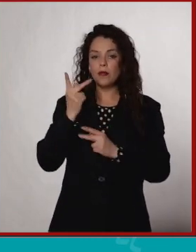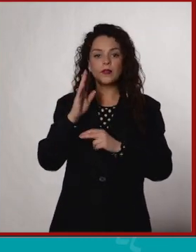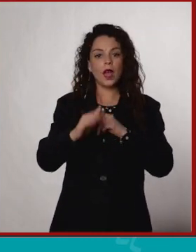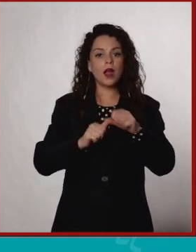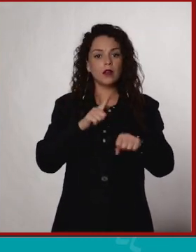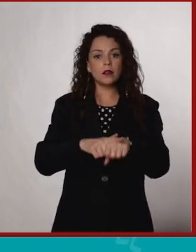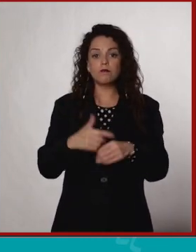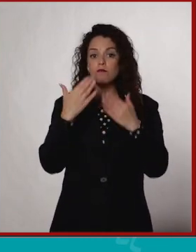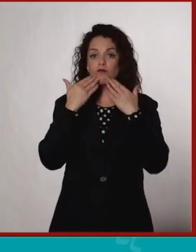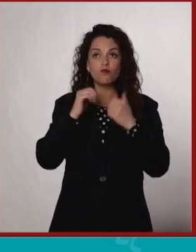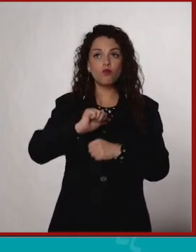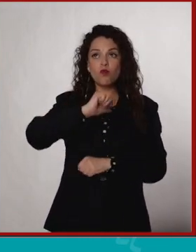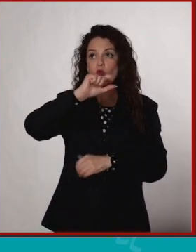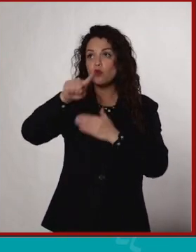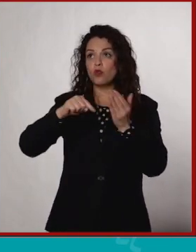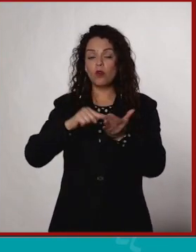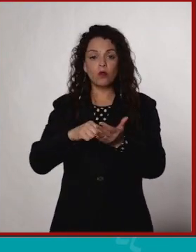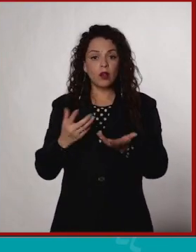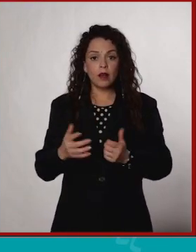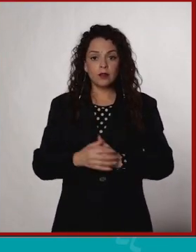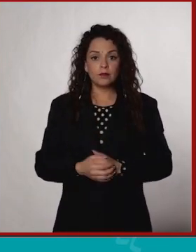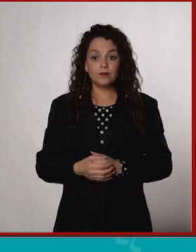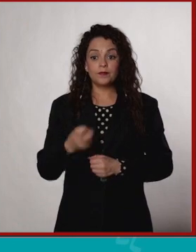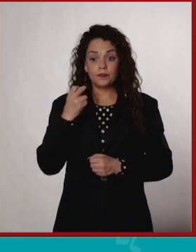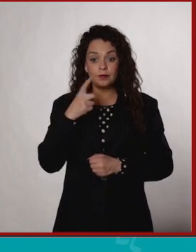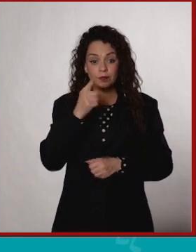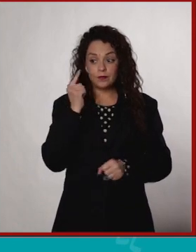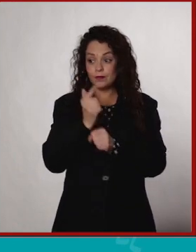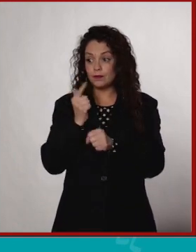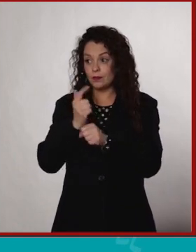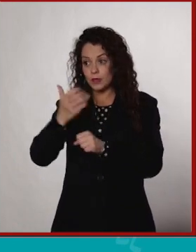plantas y animales que no se encuentran en ningún otro sitio.